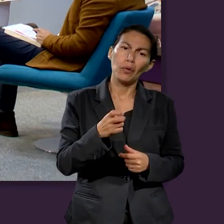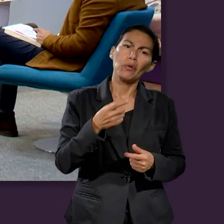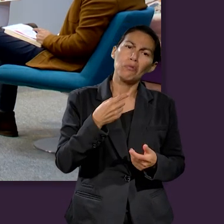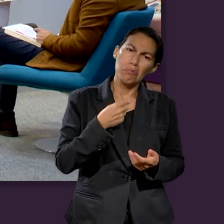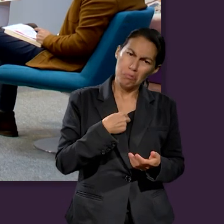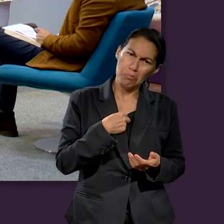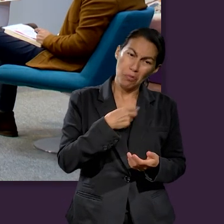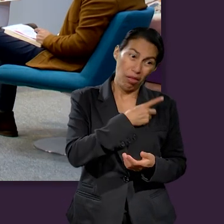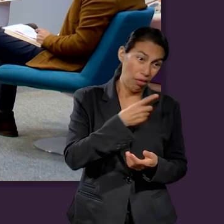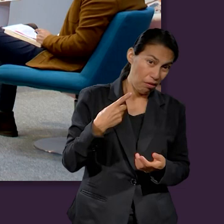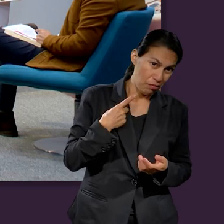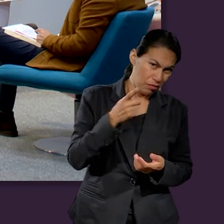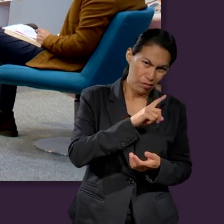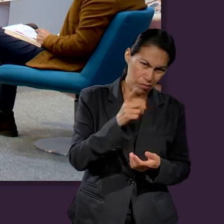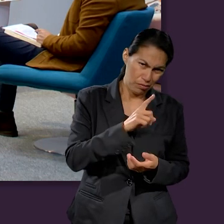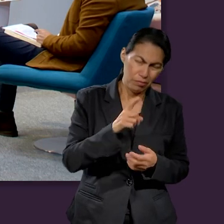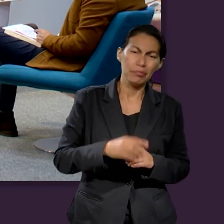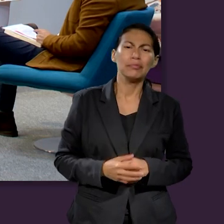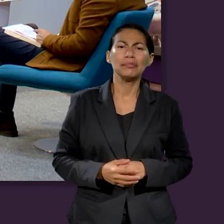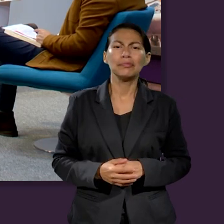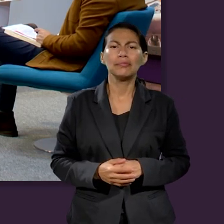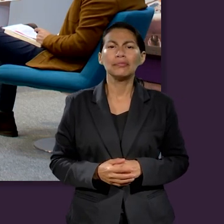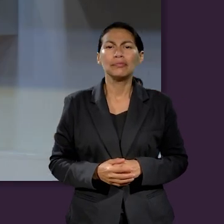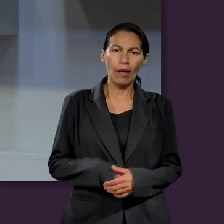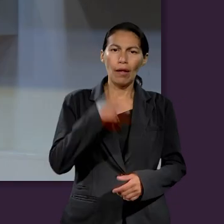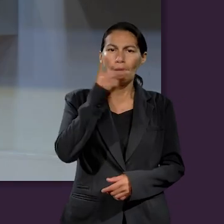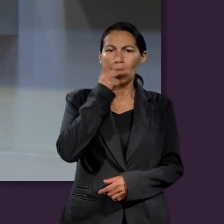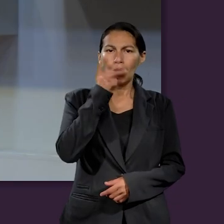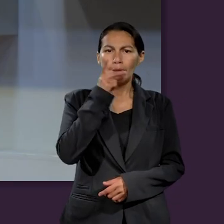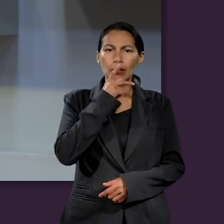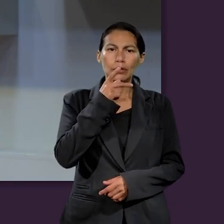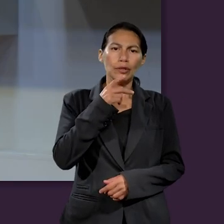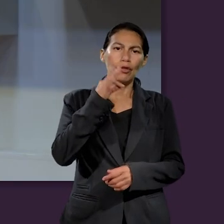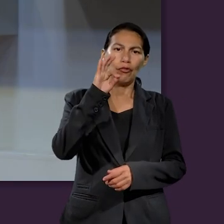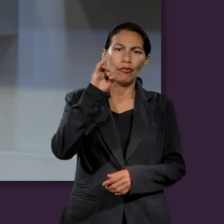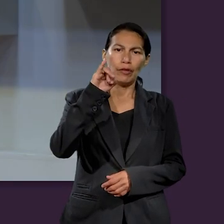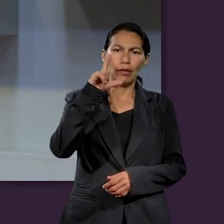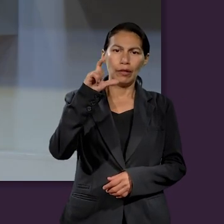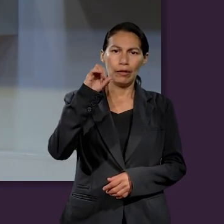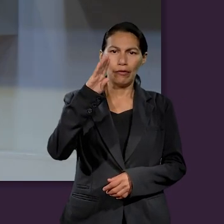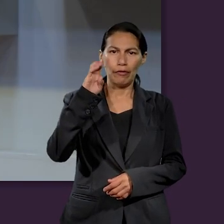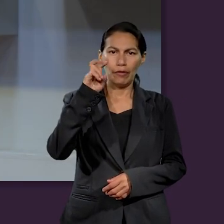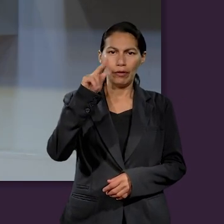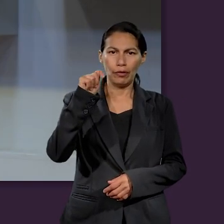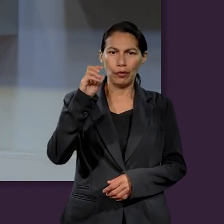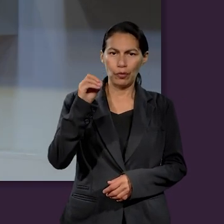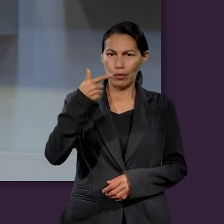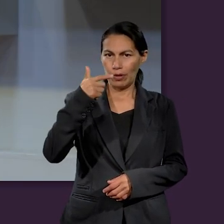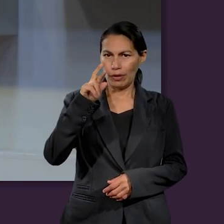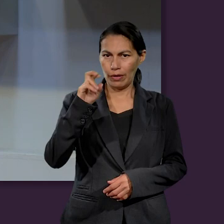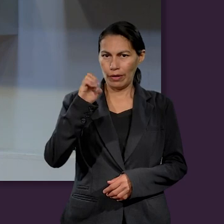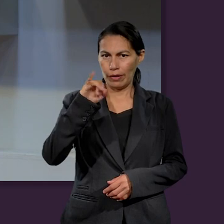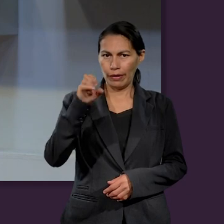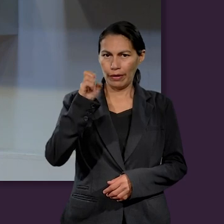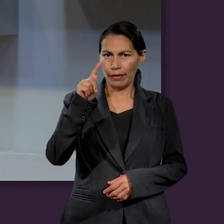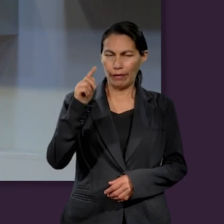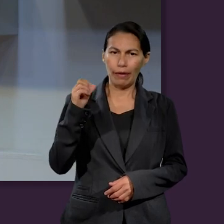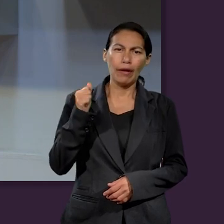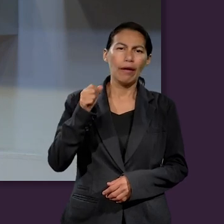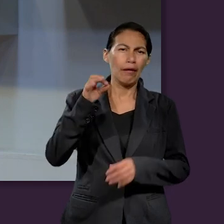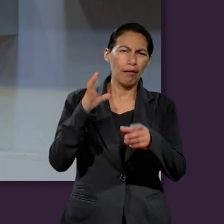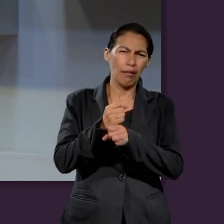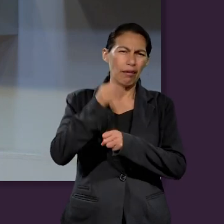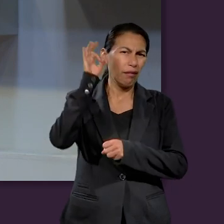para estos asuntos. Entonces, queremos ir ahora con un especialista, el pastor Filiberto Grajera, y queremos que nos ayude a responder esta